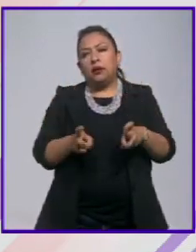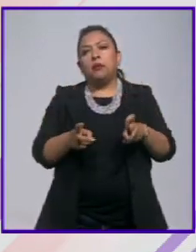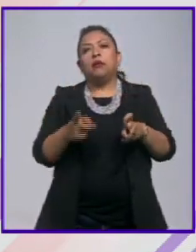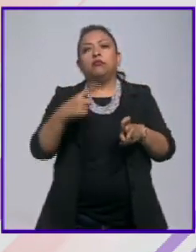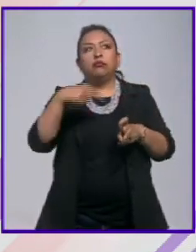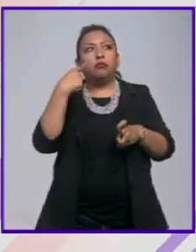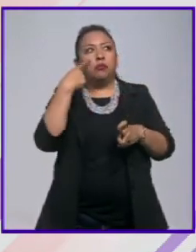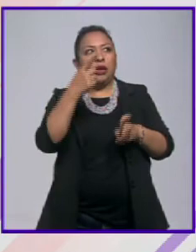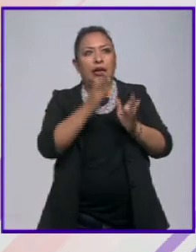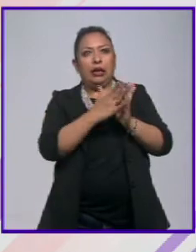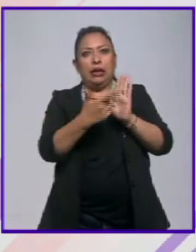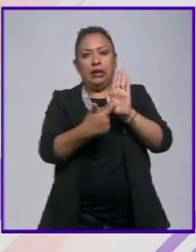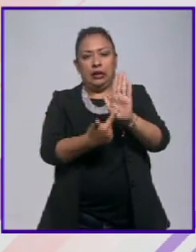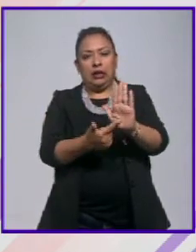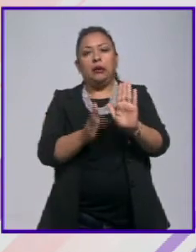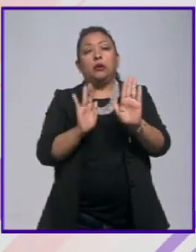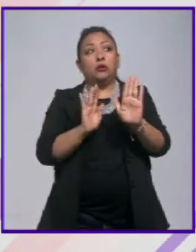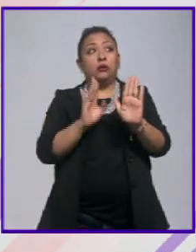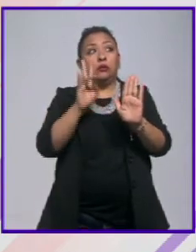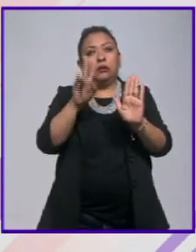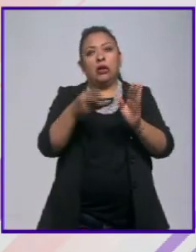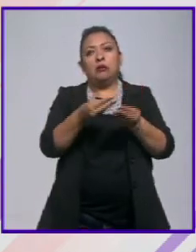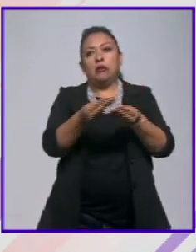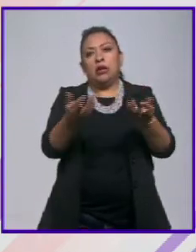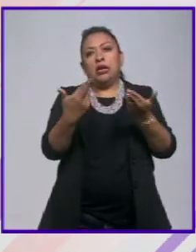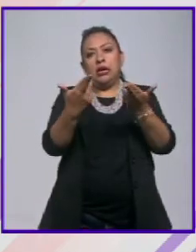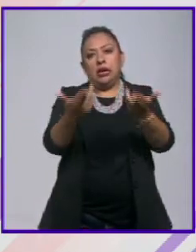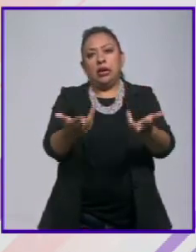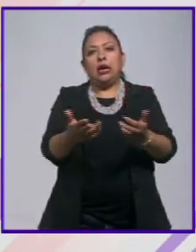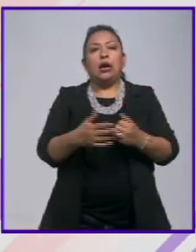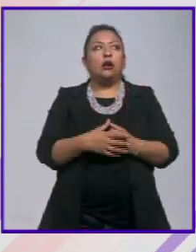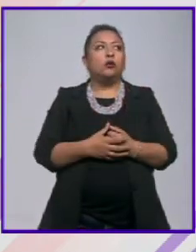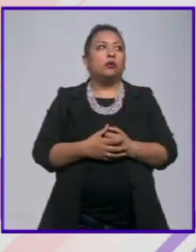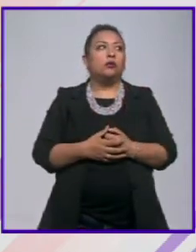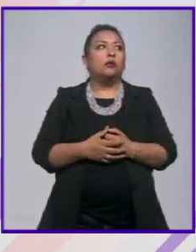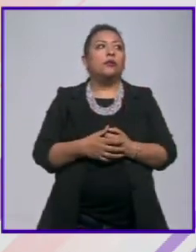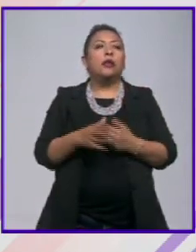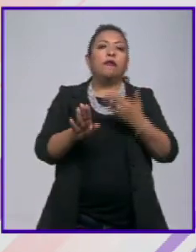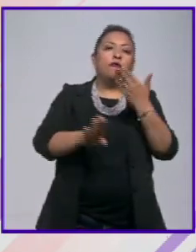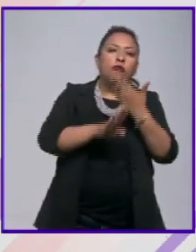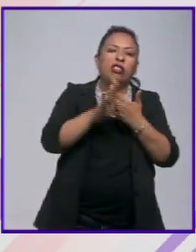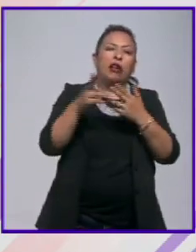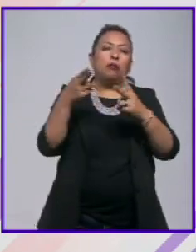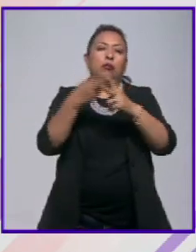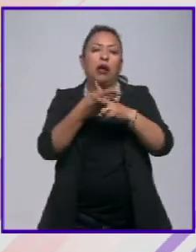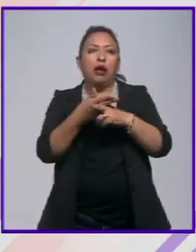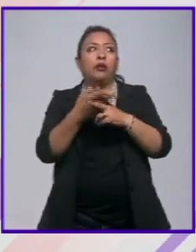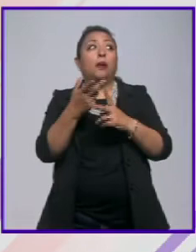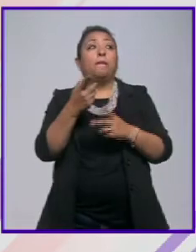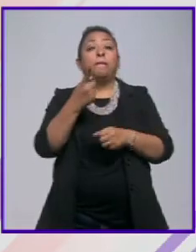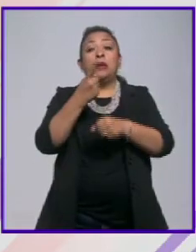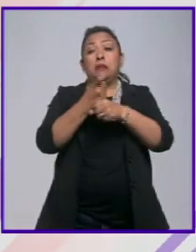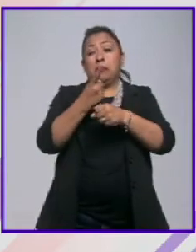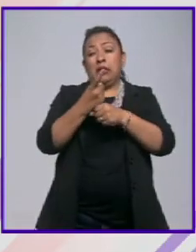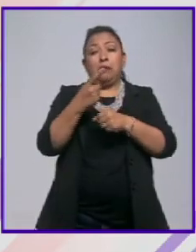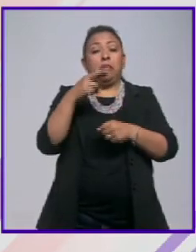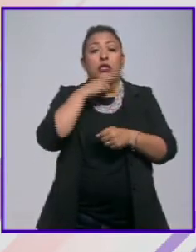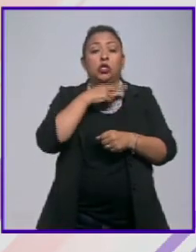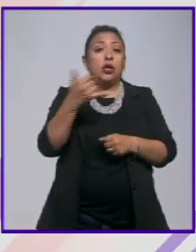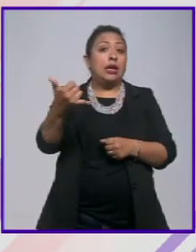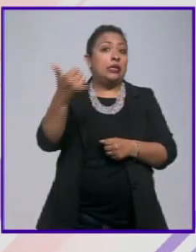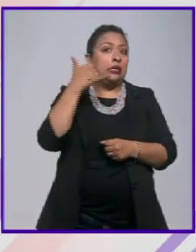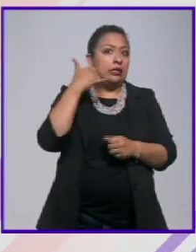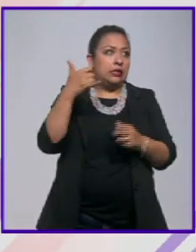nosotros vamos a encontrar en estos libros y que por cierto hay regalos Rafael fracasados fantasmas criminales a las primeras personas que